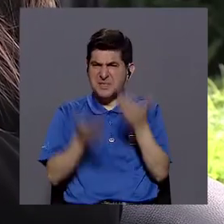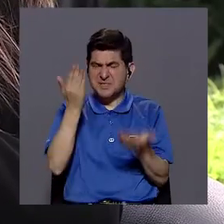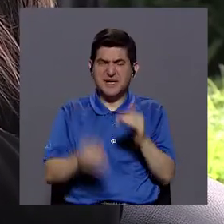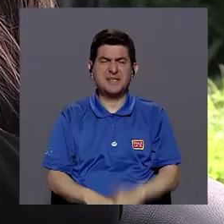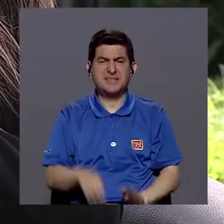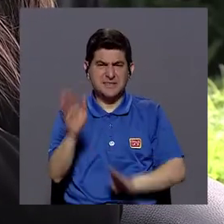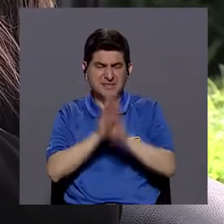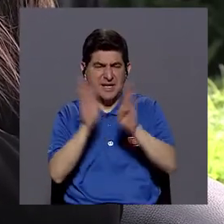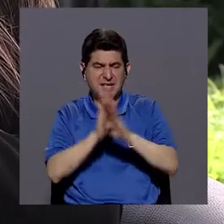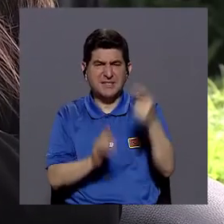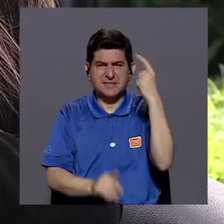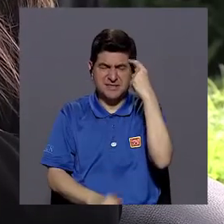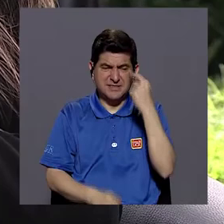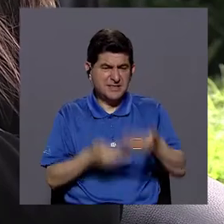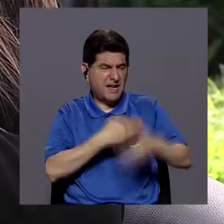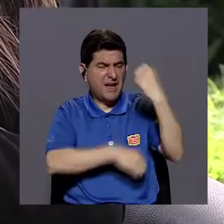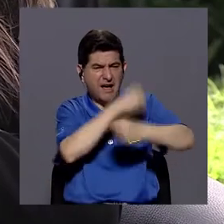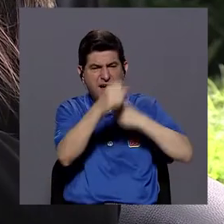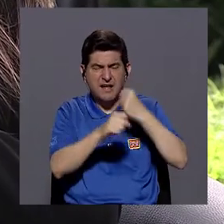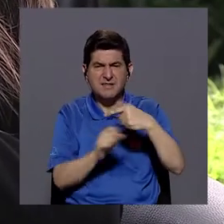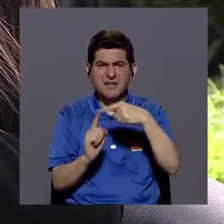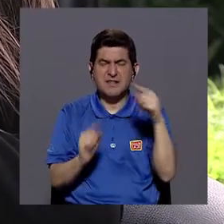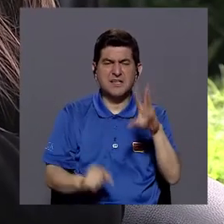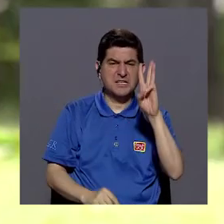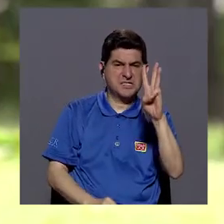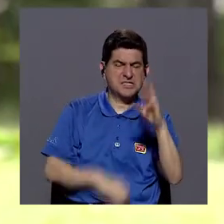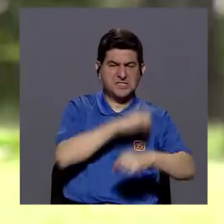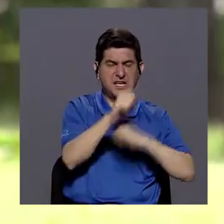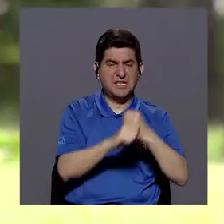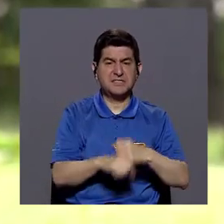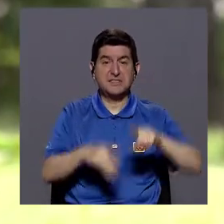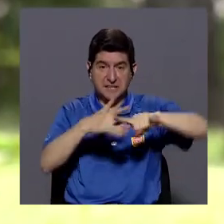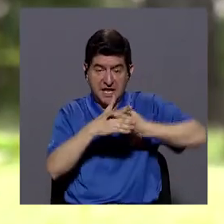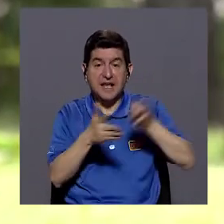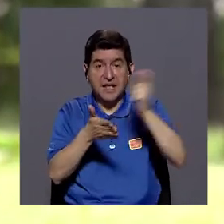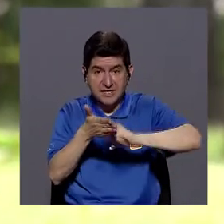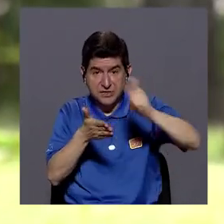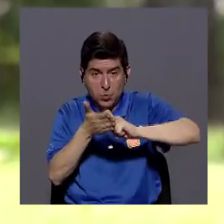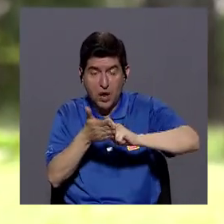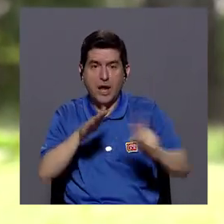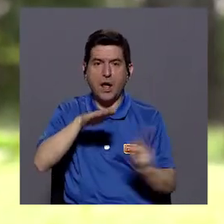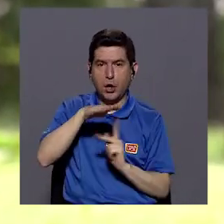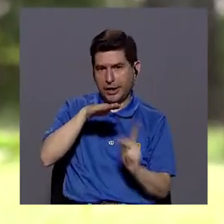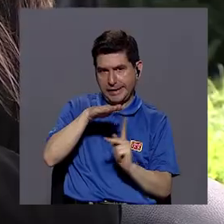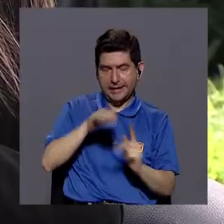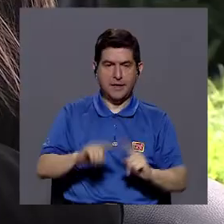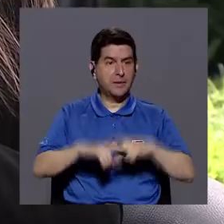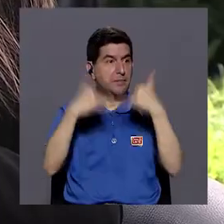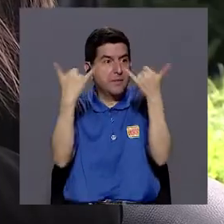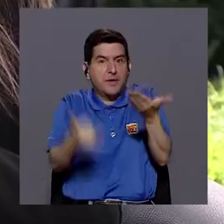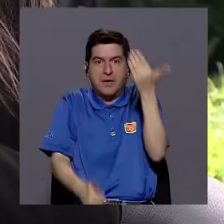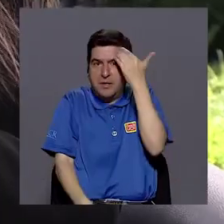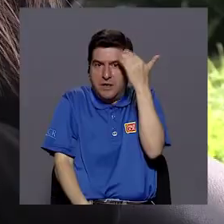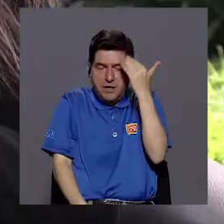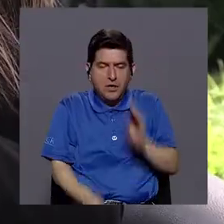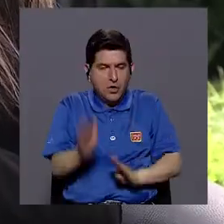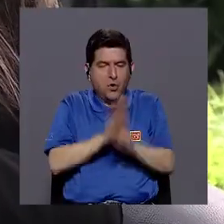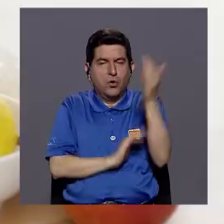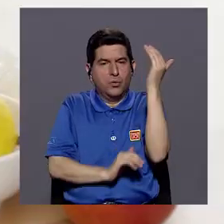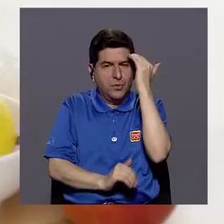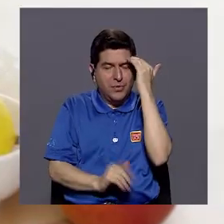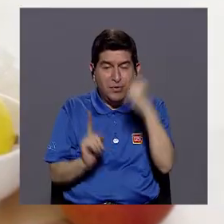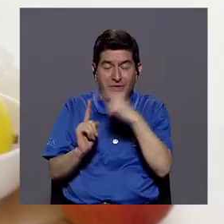el desarrollo cognitivo hace muchos años se creía que era como a partir de los 6 cuando el niño o la niña entraba a la escuela o al kinder. Pero ahora sabemos que el desarrollo